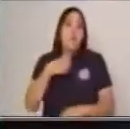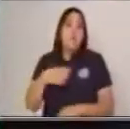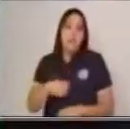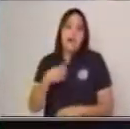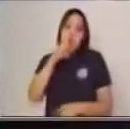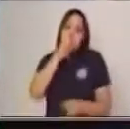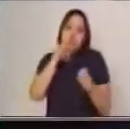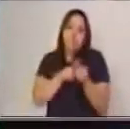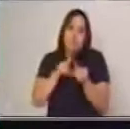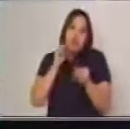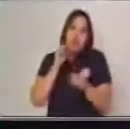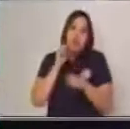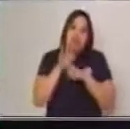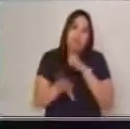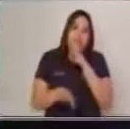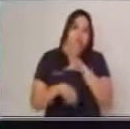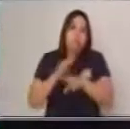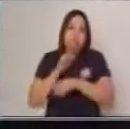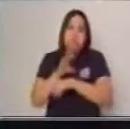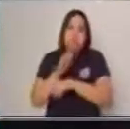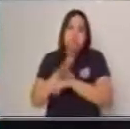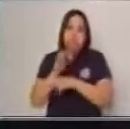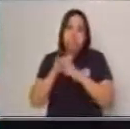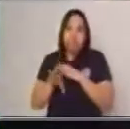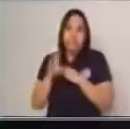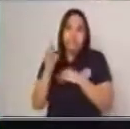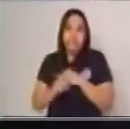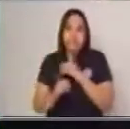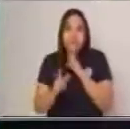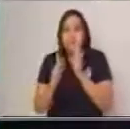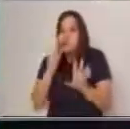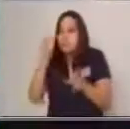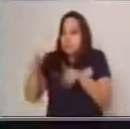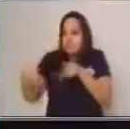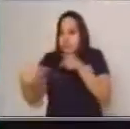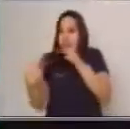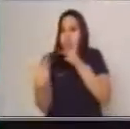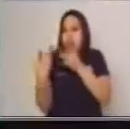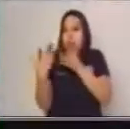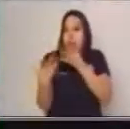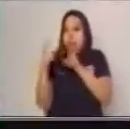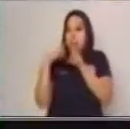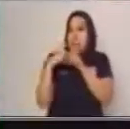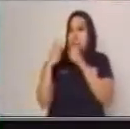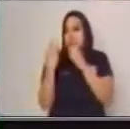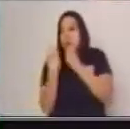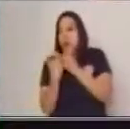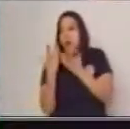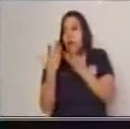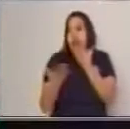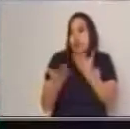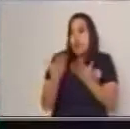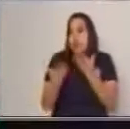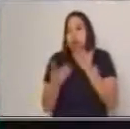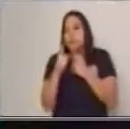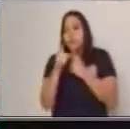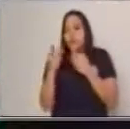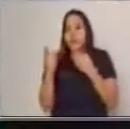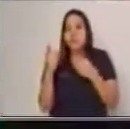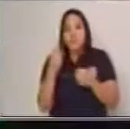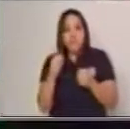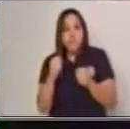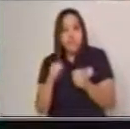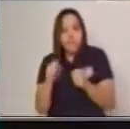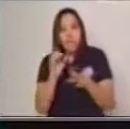están haciendo el esfuerzo de darles una clase a través de vía virtual y que además de eso ustedes estén haciendo los ejercicios